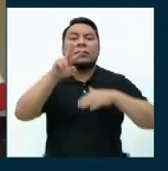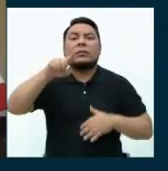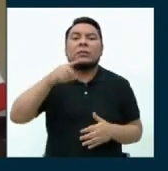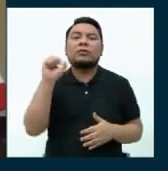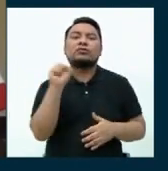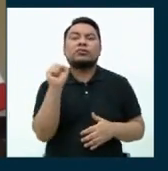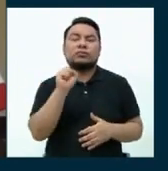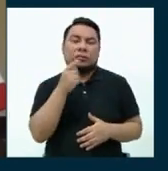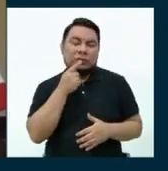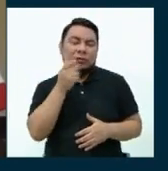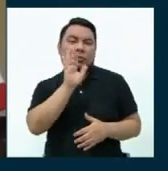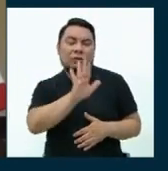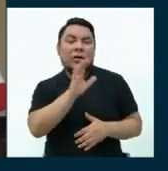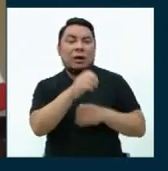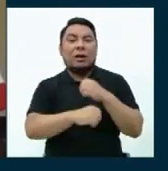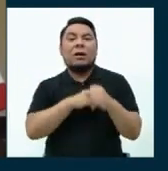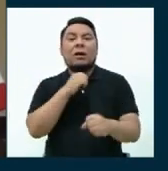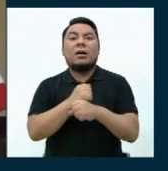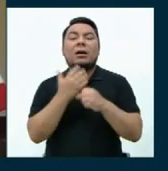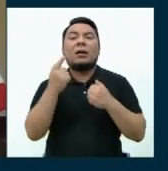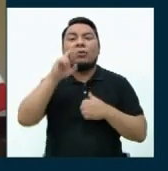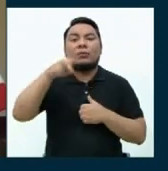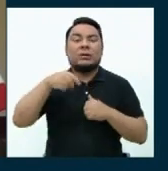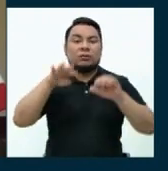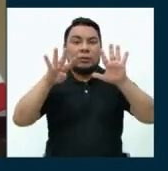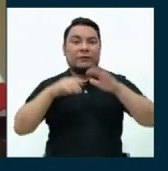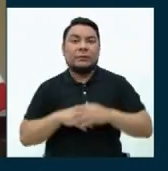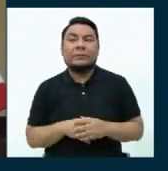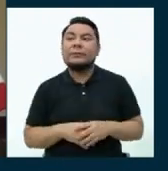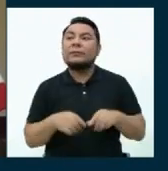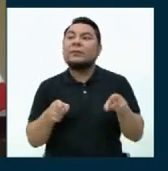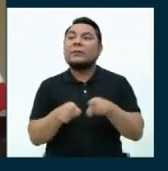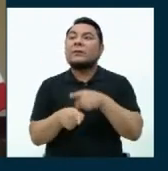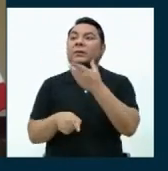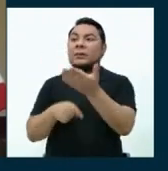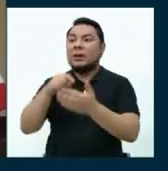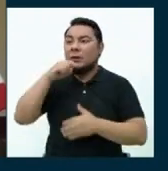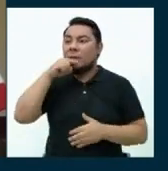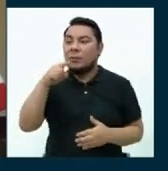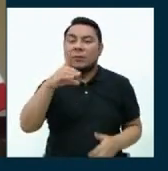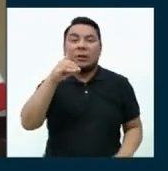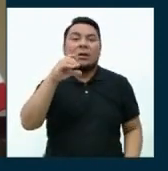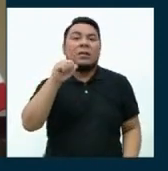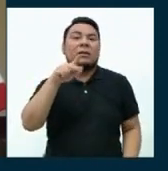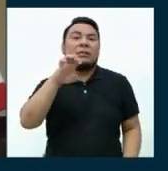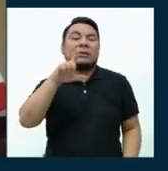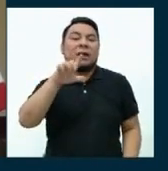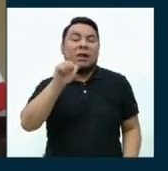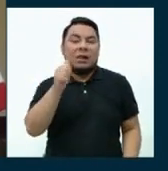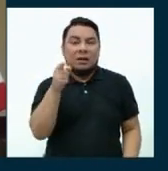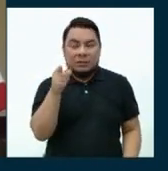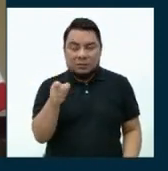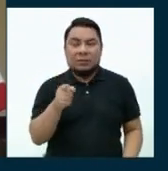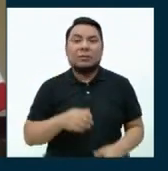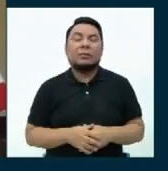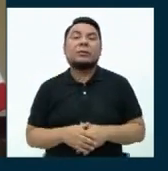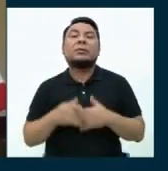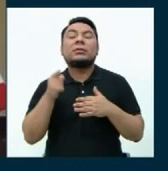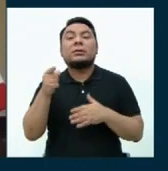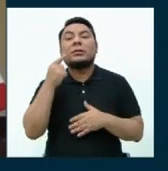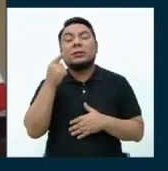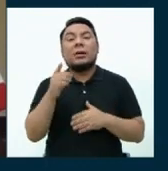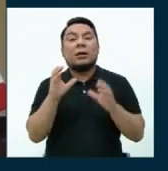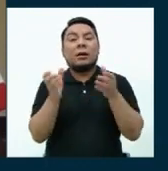soles correspondientes al año 2019. Y también nos acompaña la candidata Daniela Isel Van Dyck Manche del